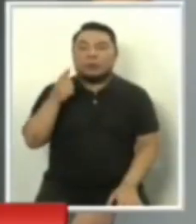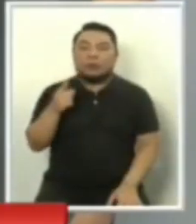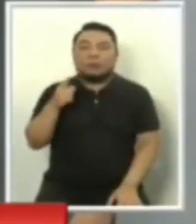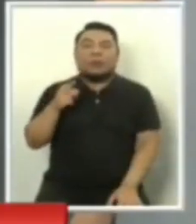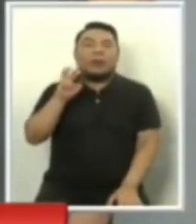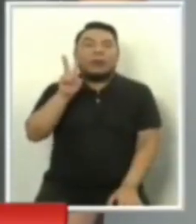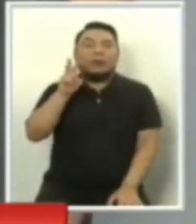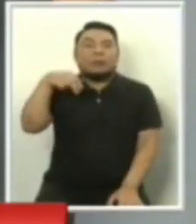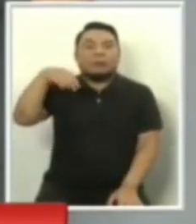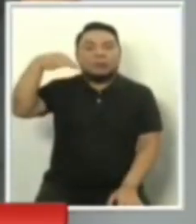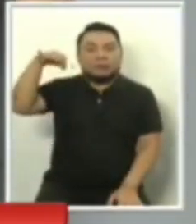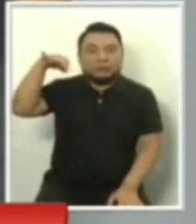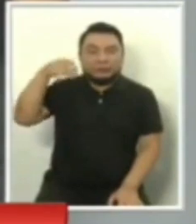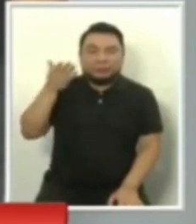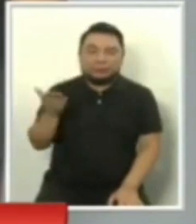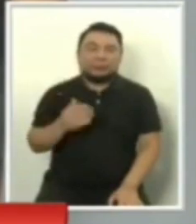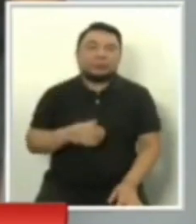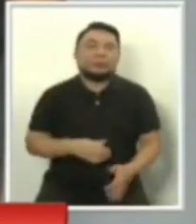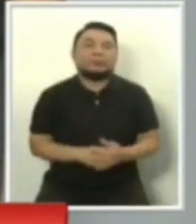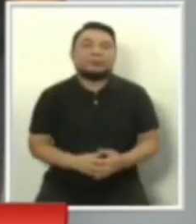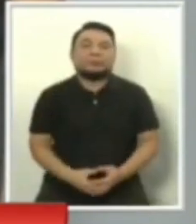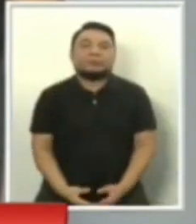la segunda dupla.